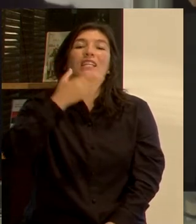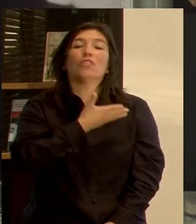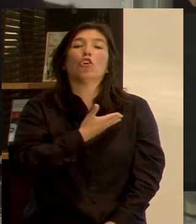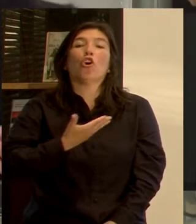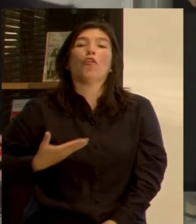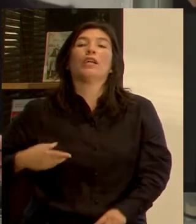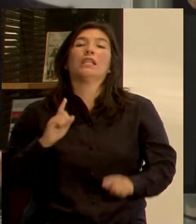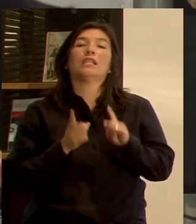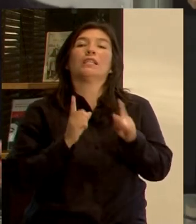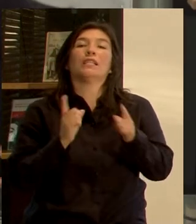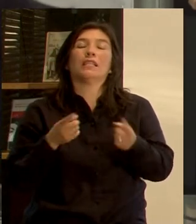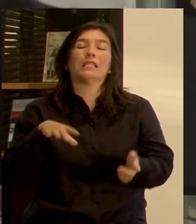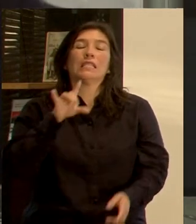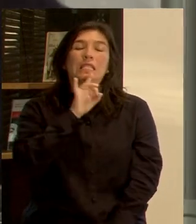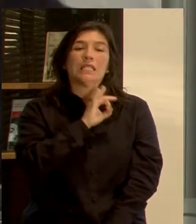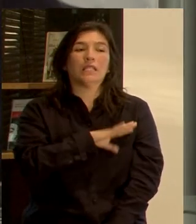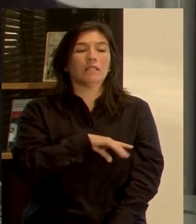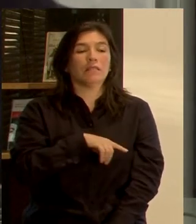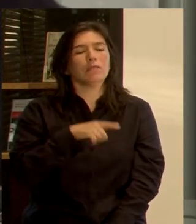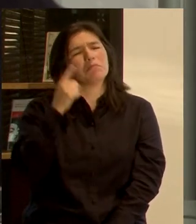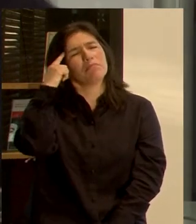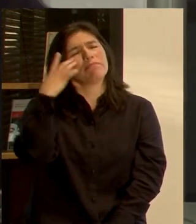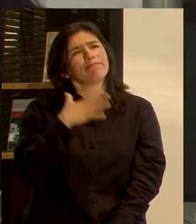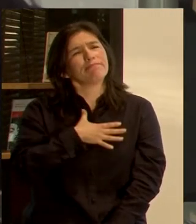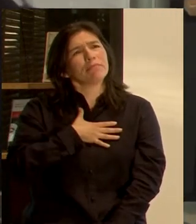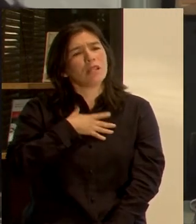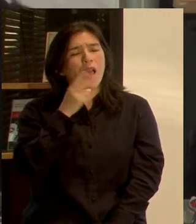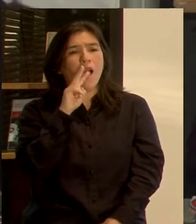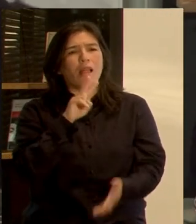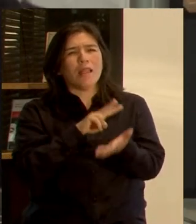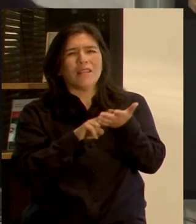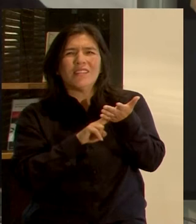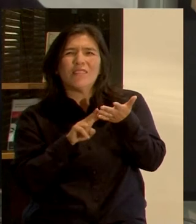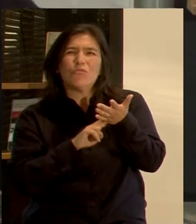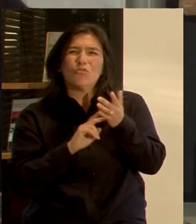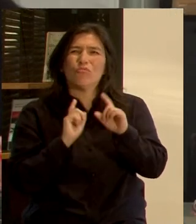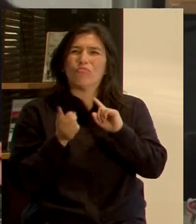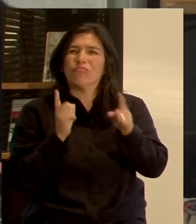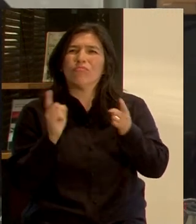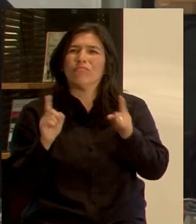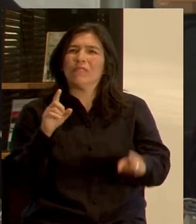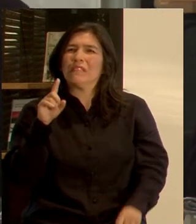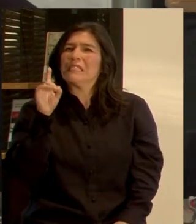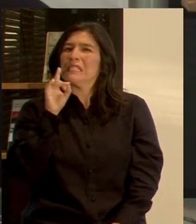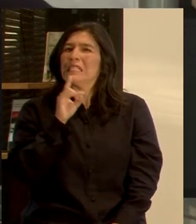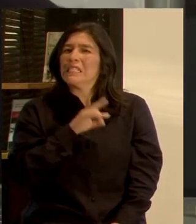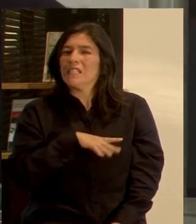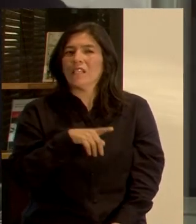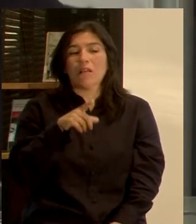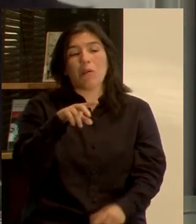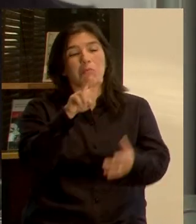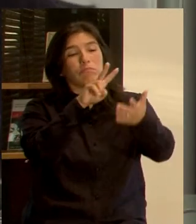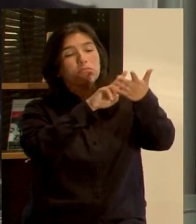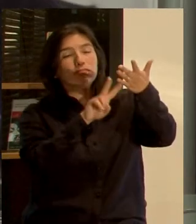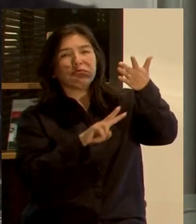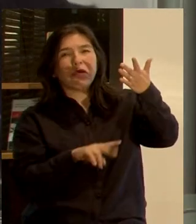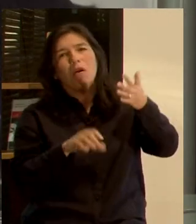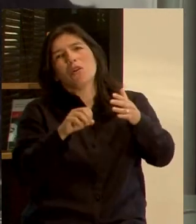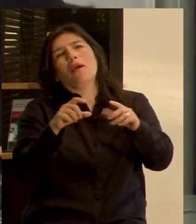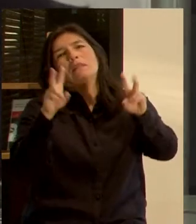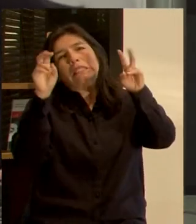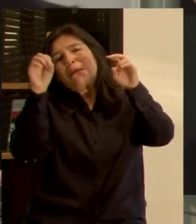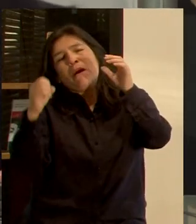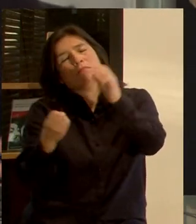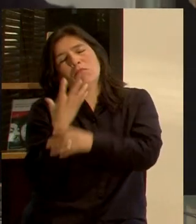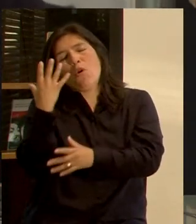tengo la sensación de que vamos a comenzar a leer mucho de gobernanza en los medios. La gente va a decir, ah, este es como un tema que está de moda, me